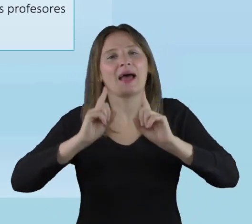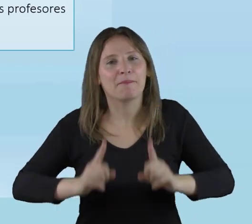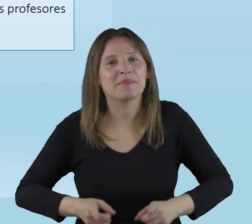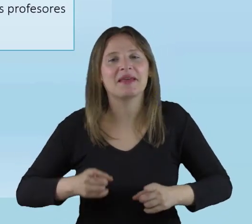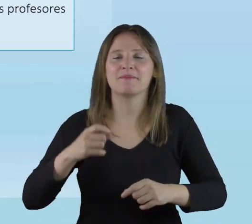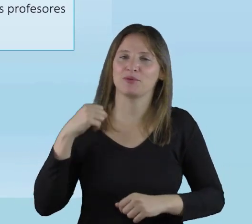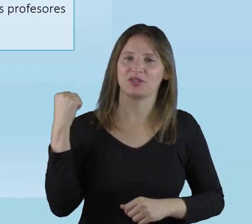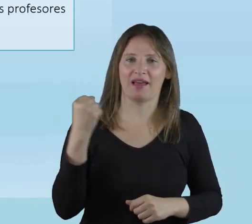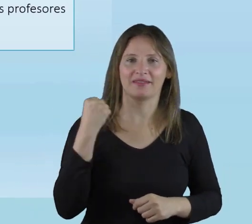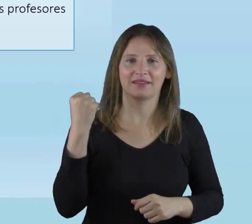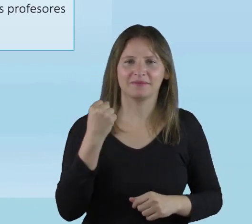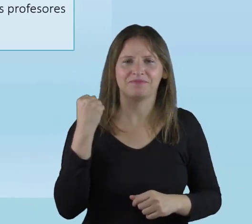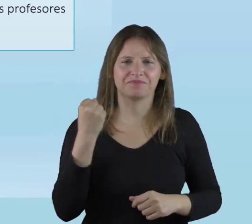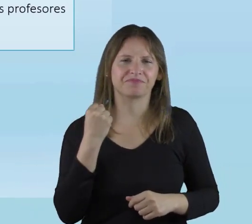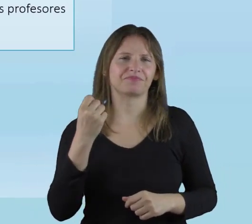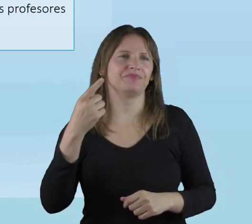¿no?